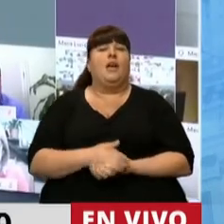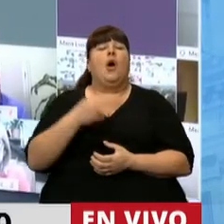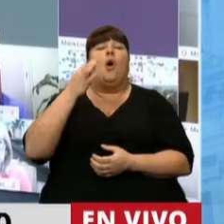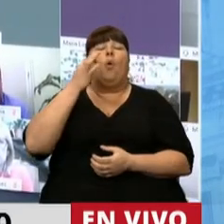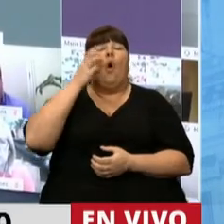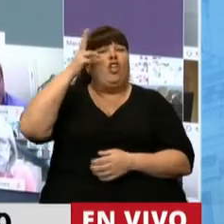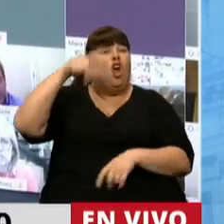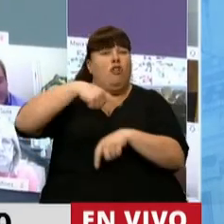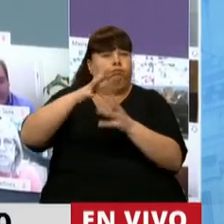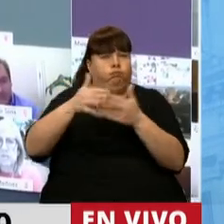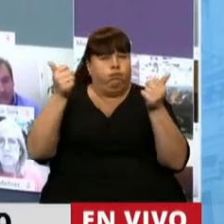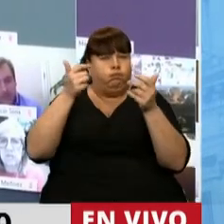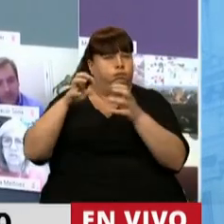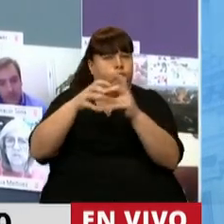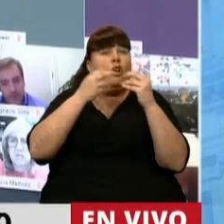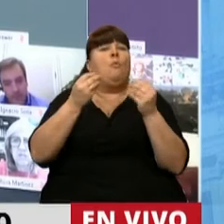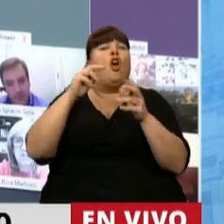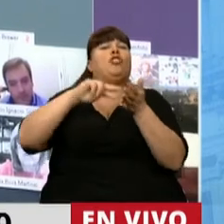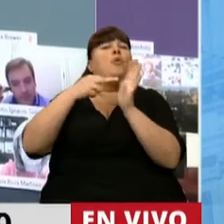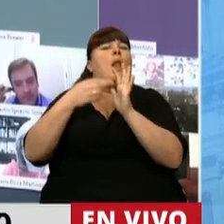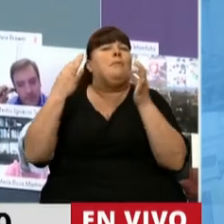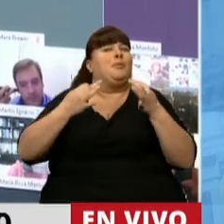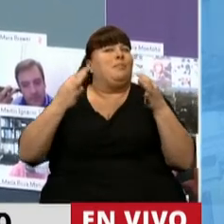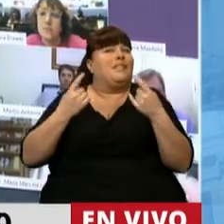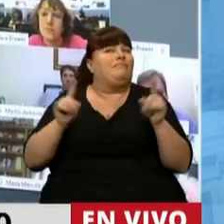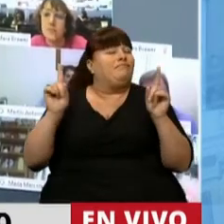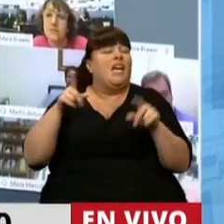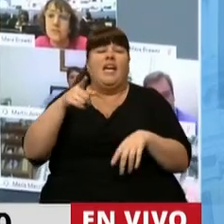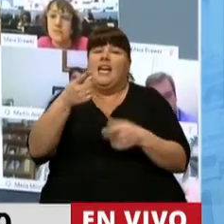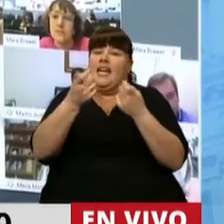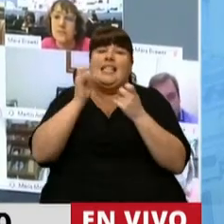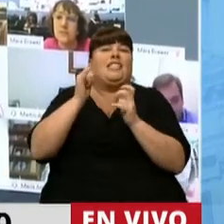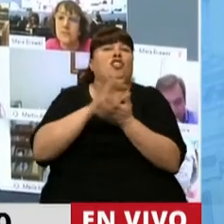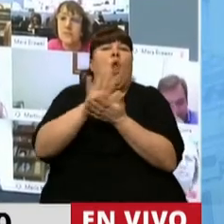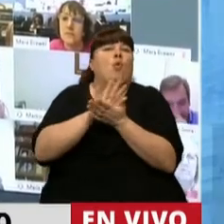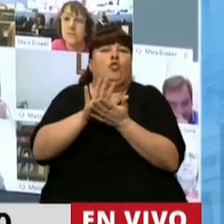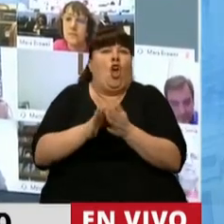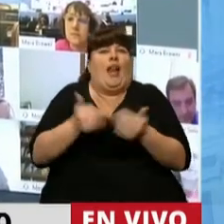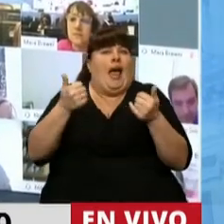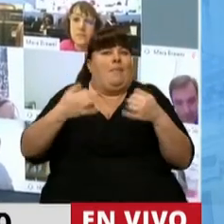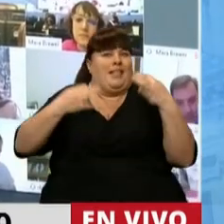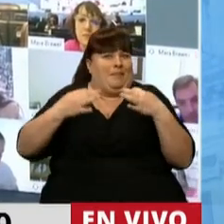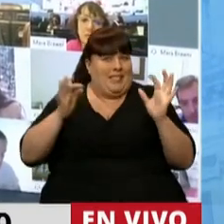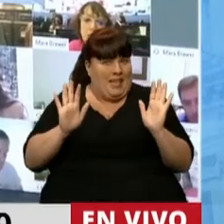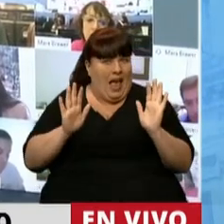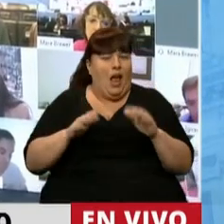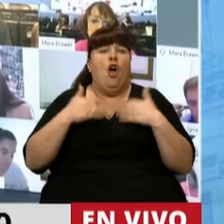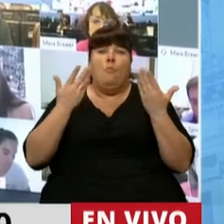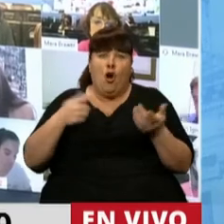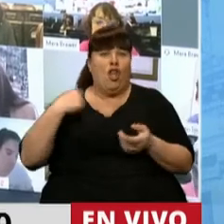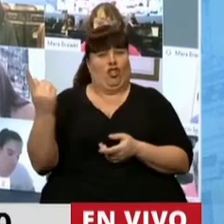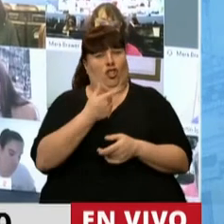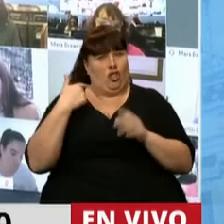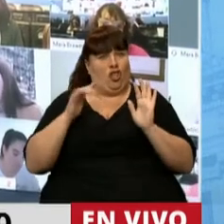48 horas porque los problemas excepcionales requieren soluciones excepcionales. Y para eso